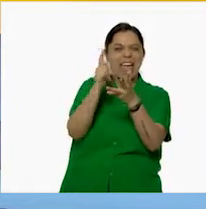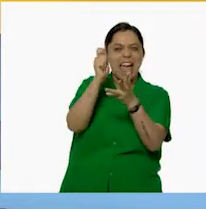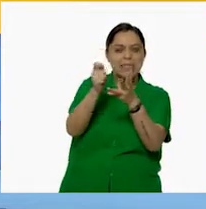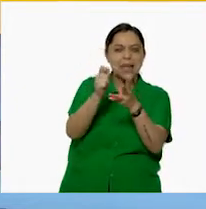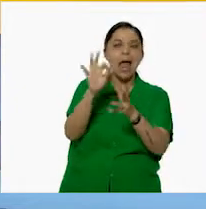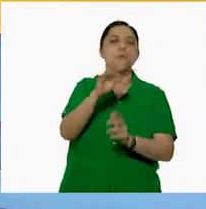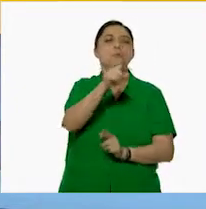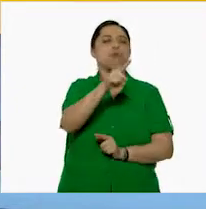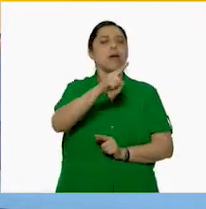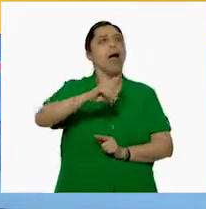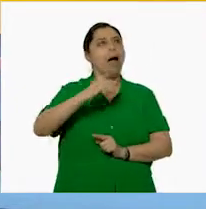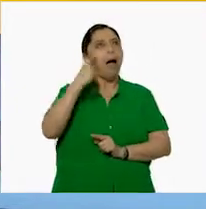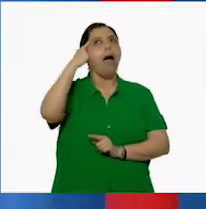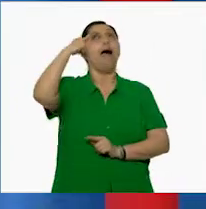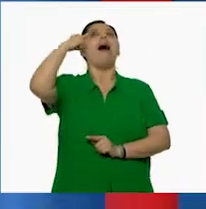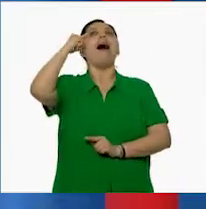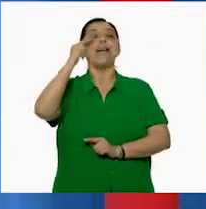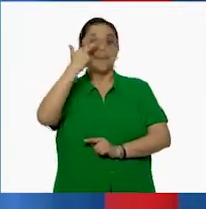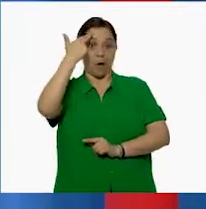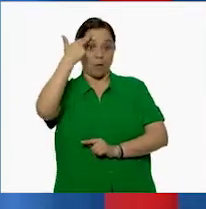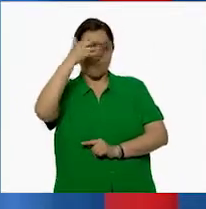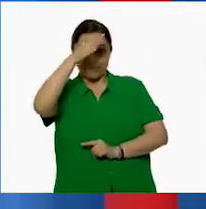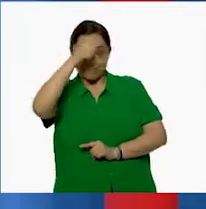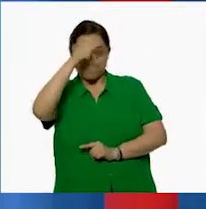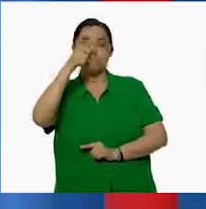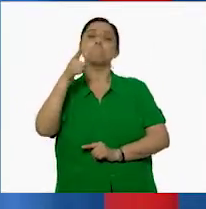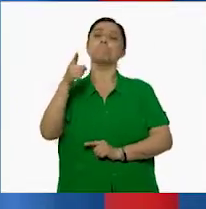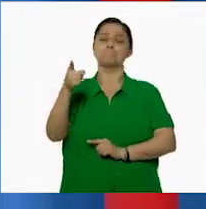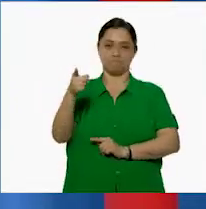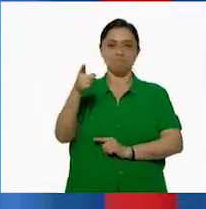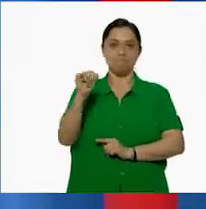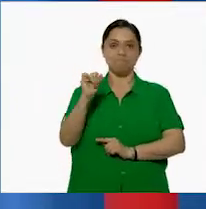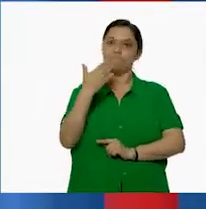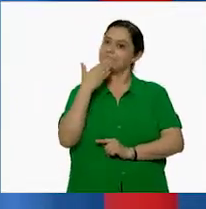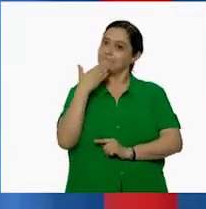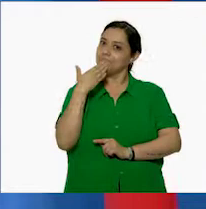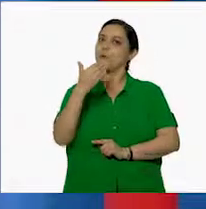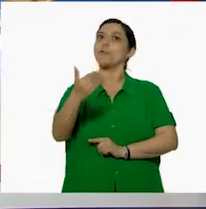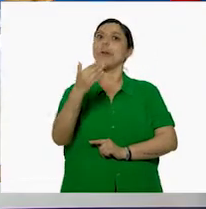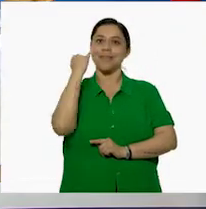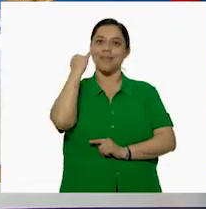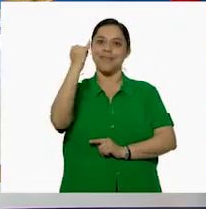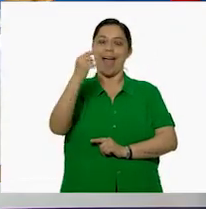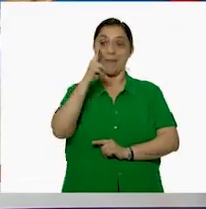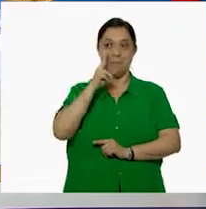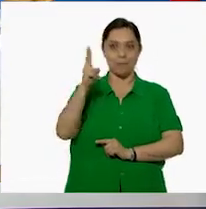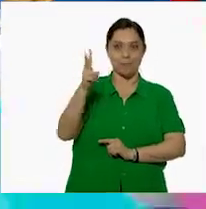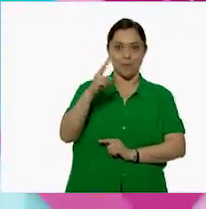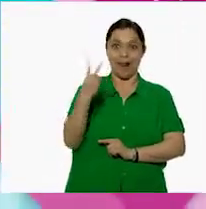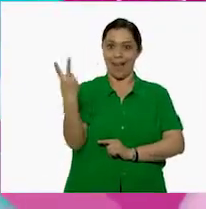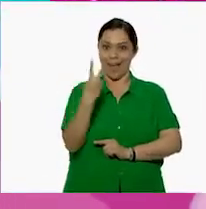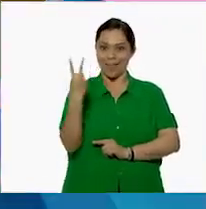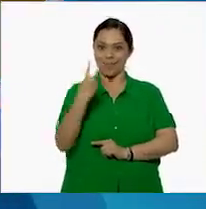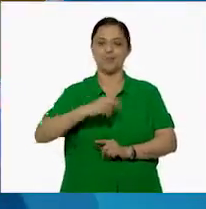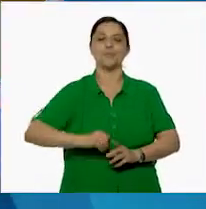o nos refresca a todos nuestra memoria? Me parece perfecto. Es muy buena idea. Así que vamos a ver a Agustín y Carola.